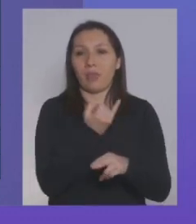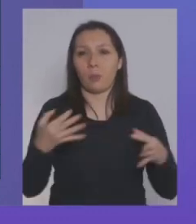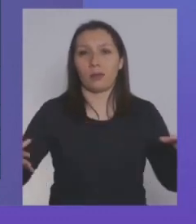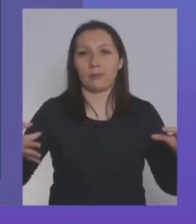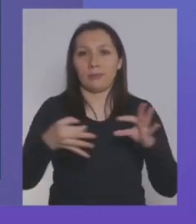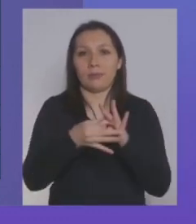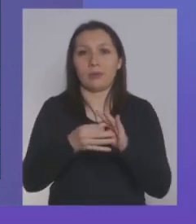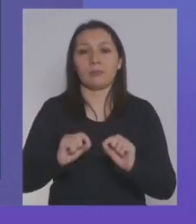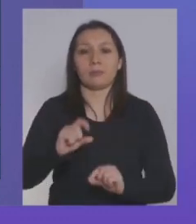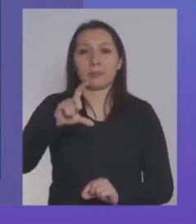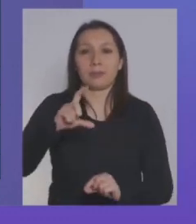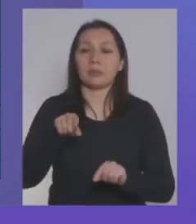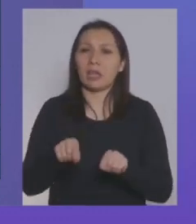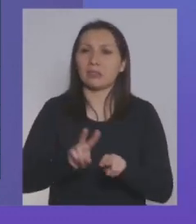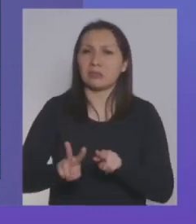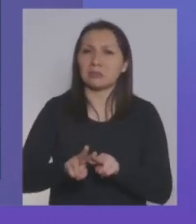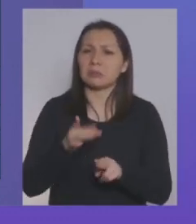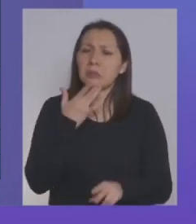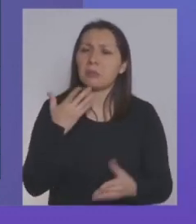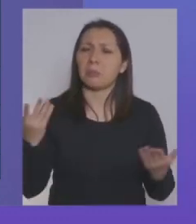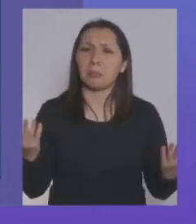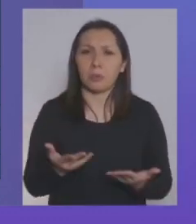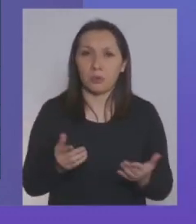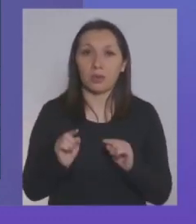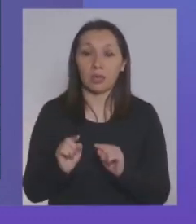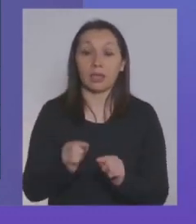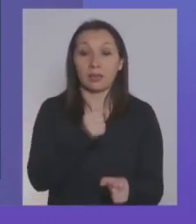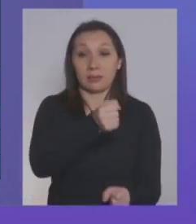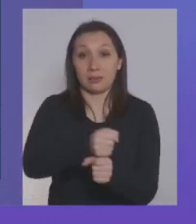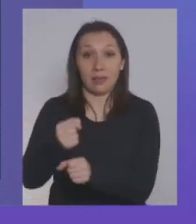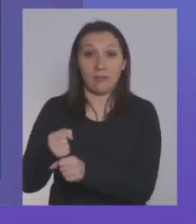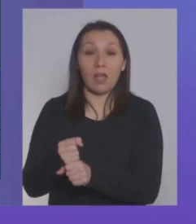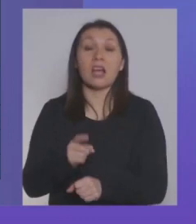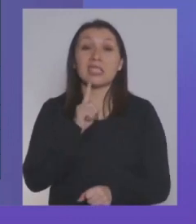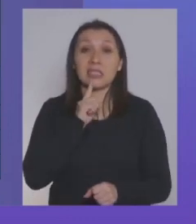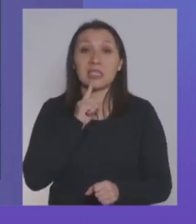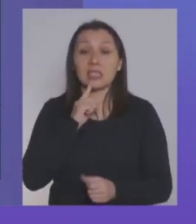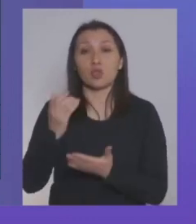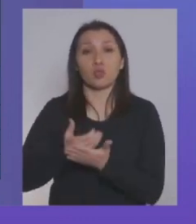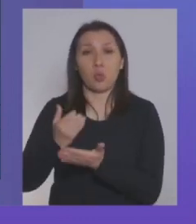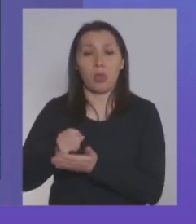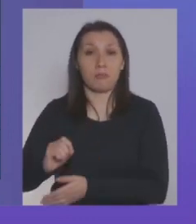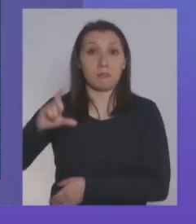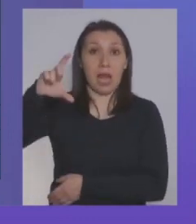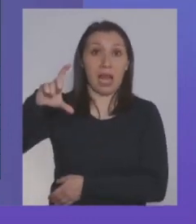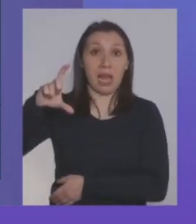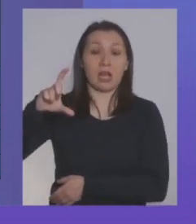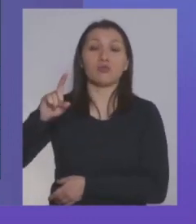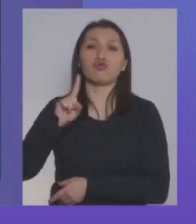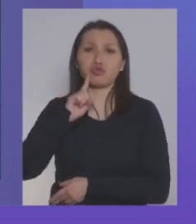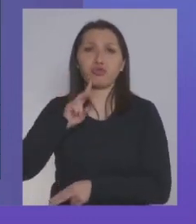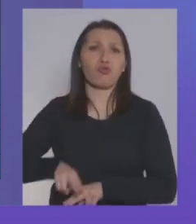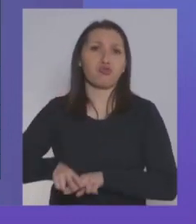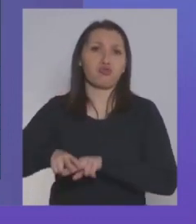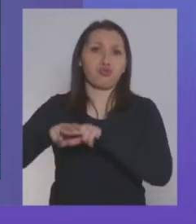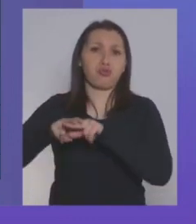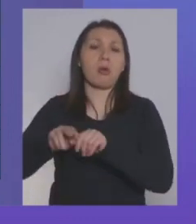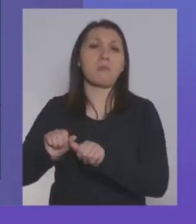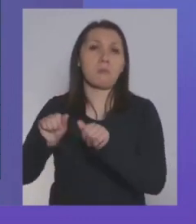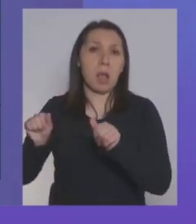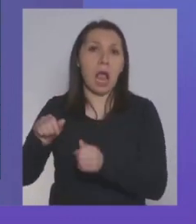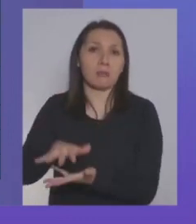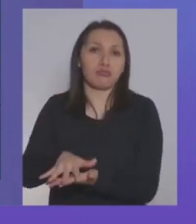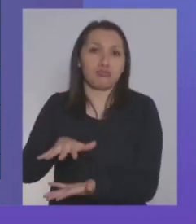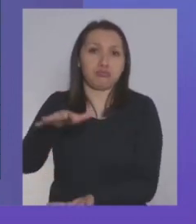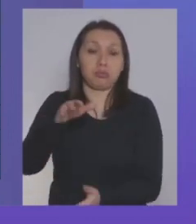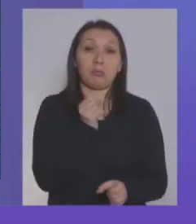Y esto se hizo por una razón muy concreta. Los trabajadores que tienen más ingresos tienen mayores fondos en su cuenta individual.